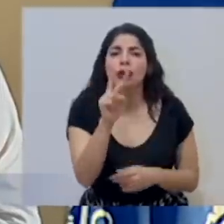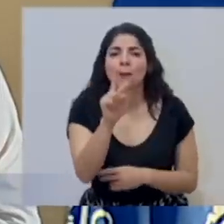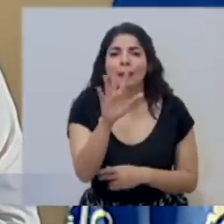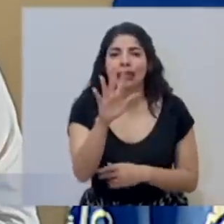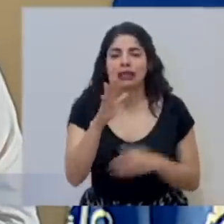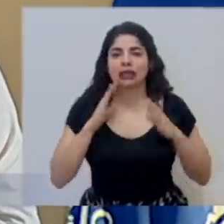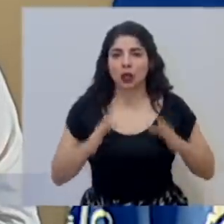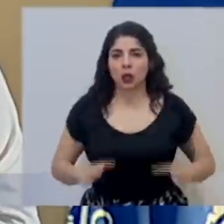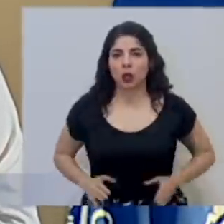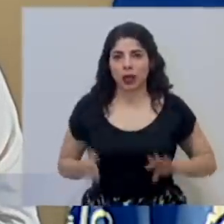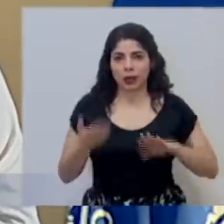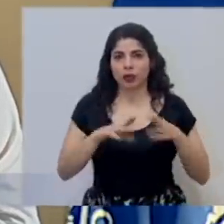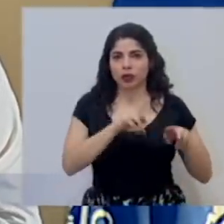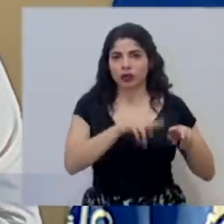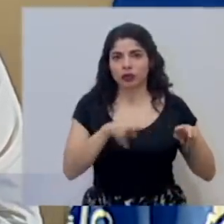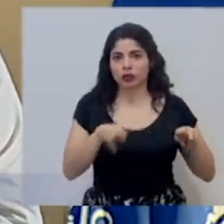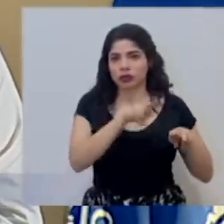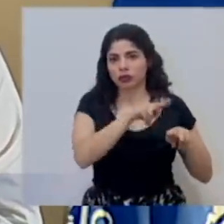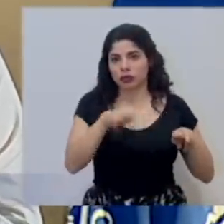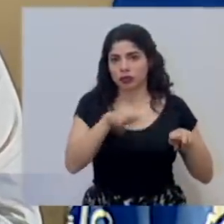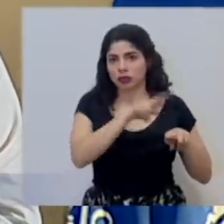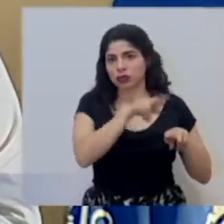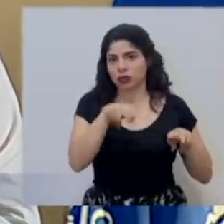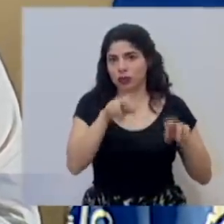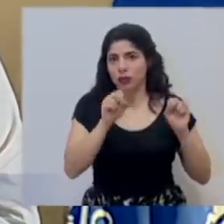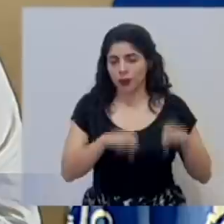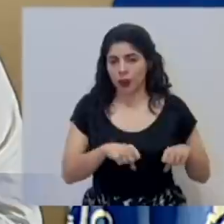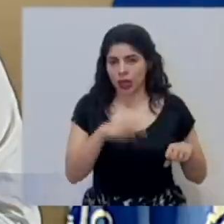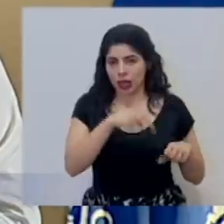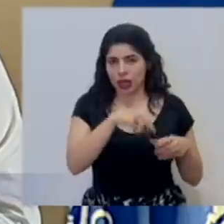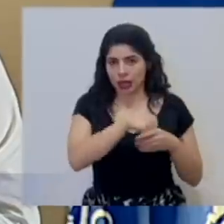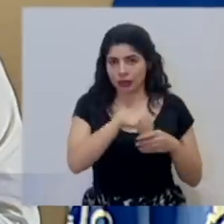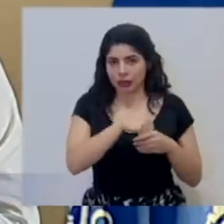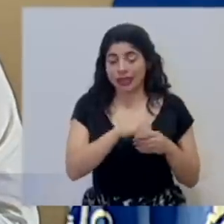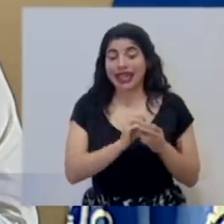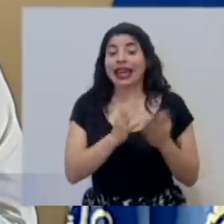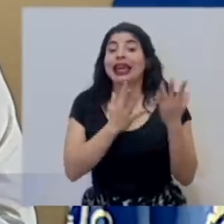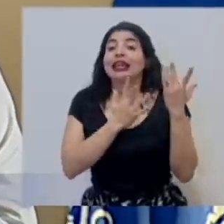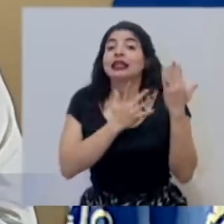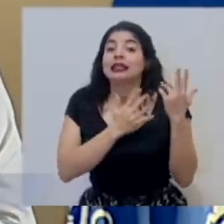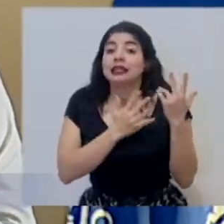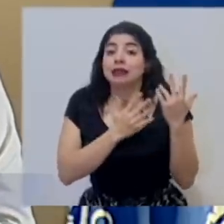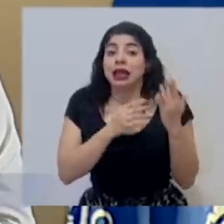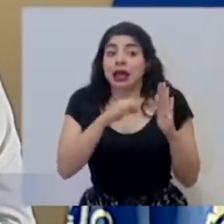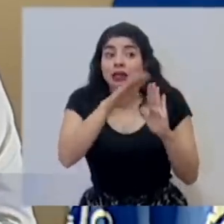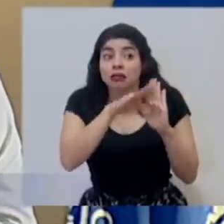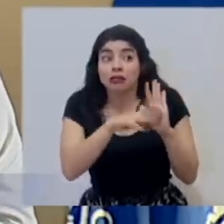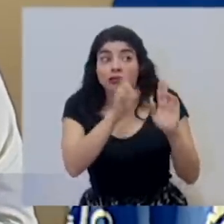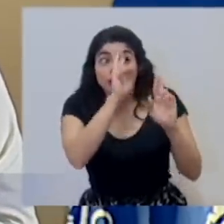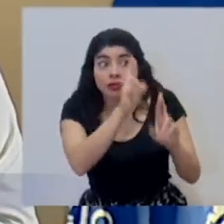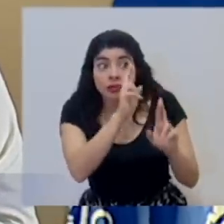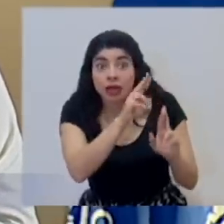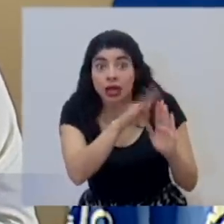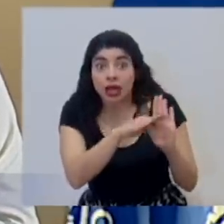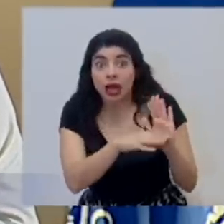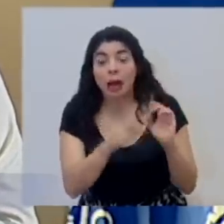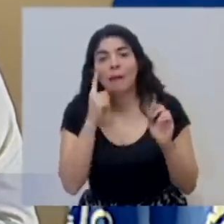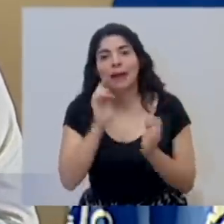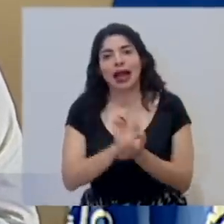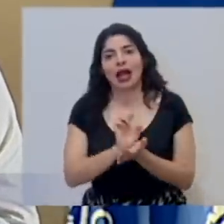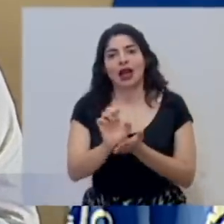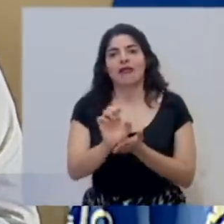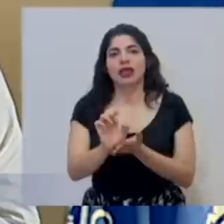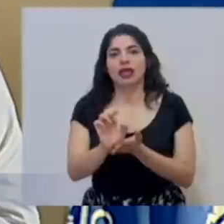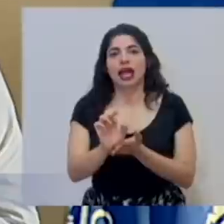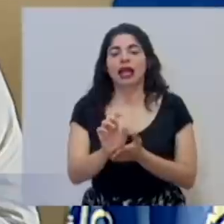albergar 25 cuerpos y esperamos evitar con todo este tipo de medidas que el